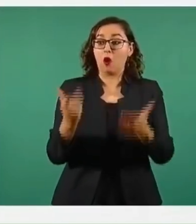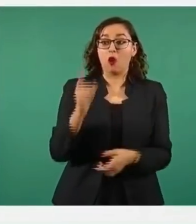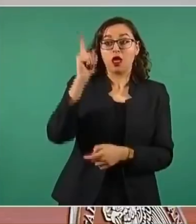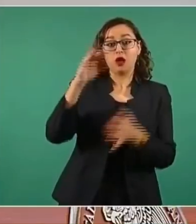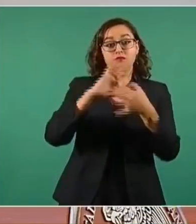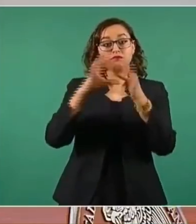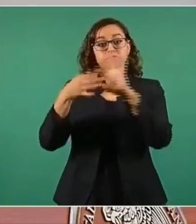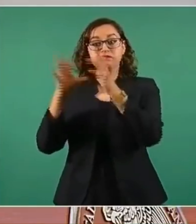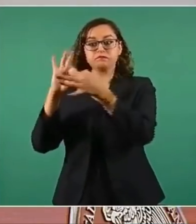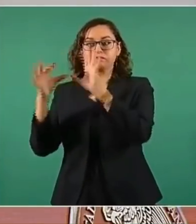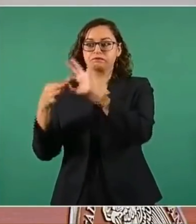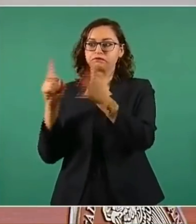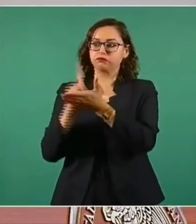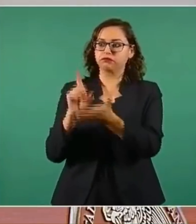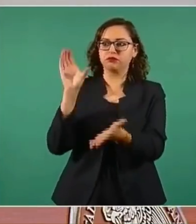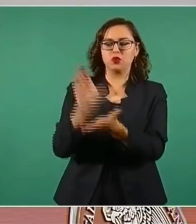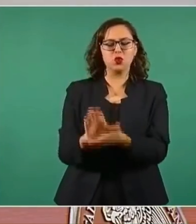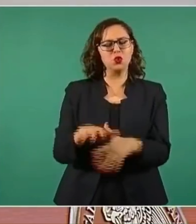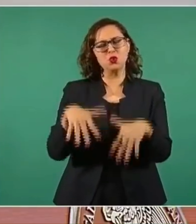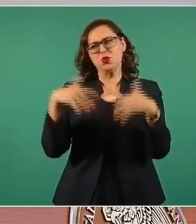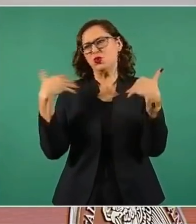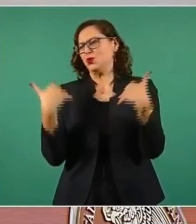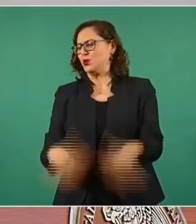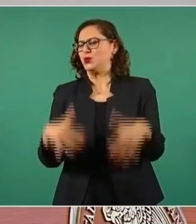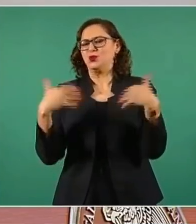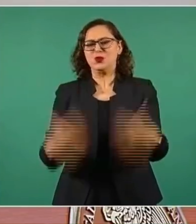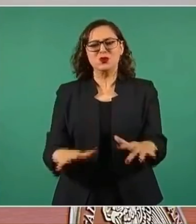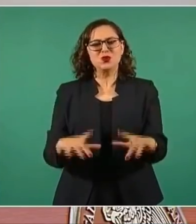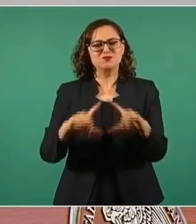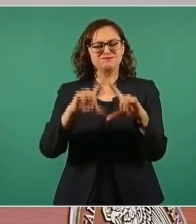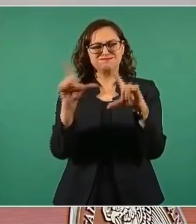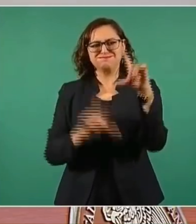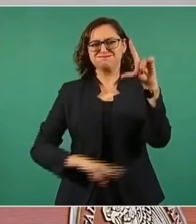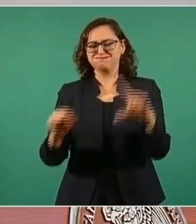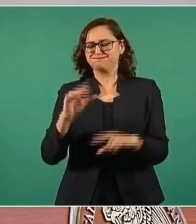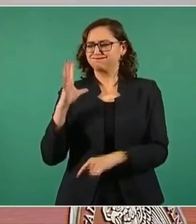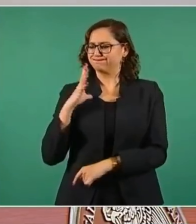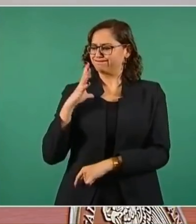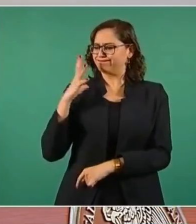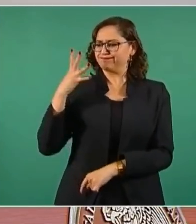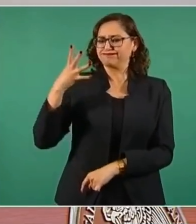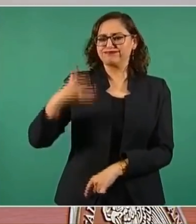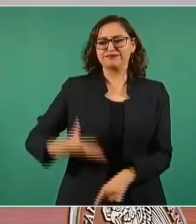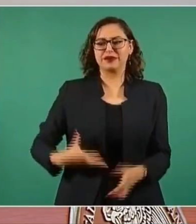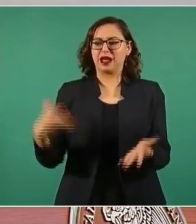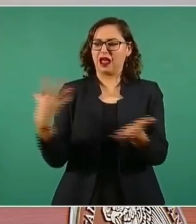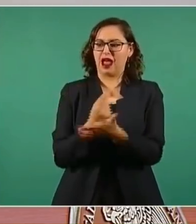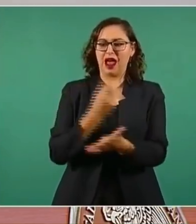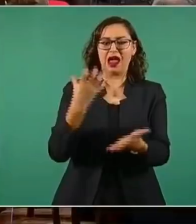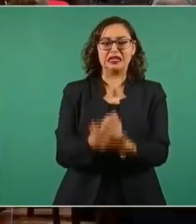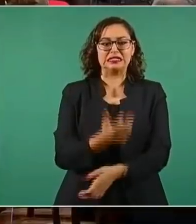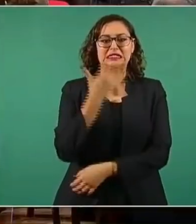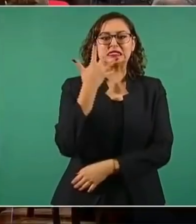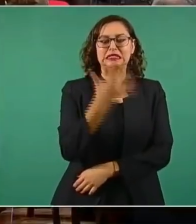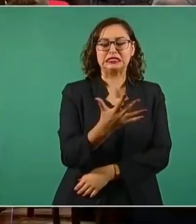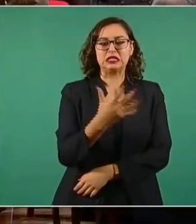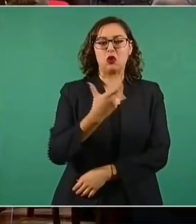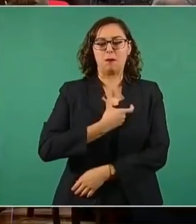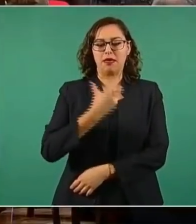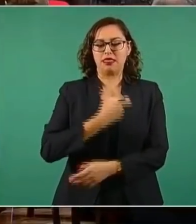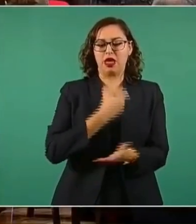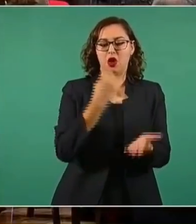son un orgullo nacional. Han conseguido hasta ahora cinco medallas de oro, una de plata